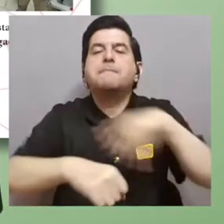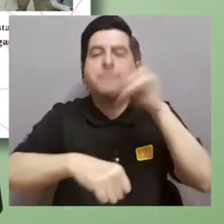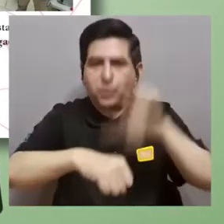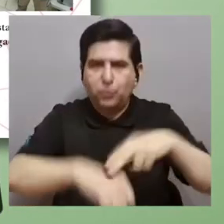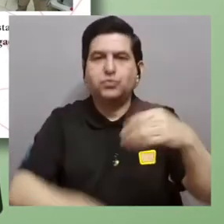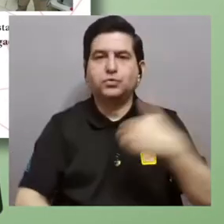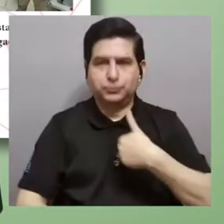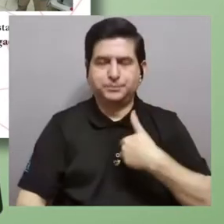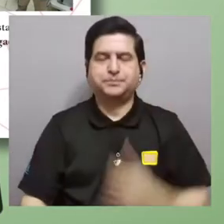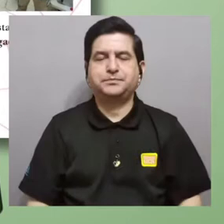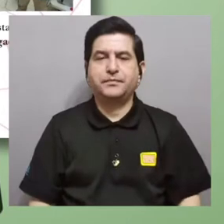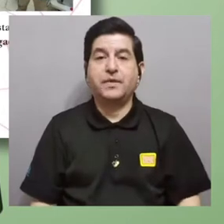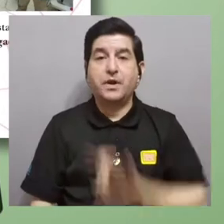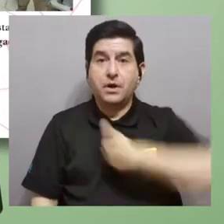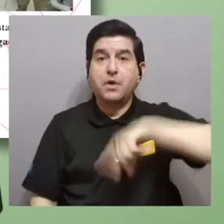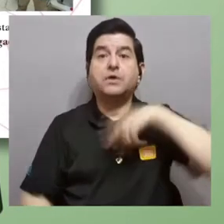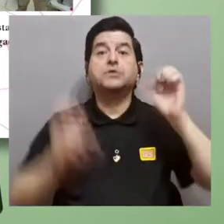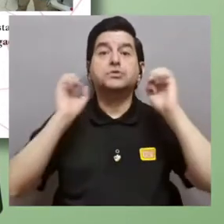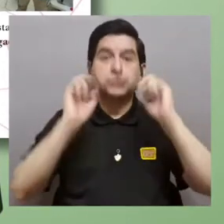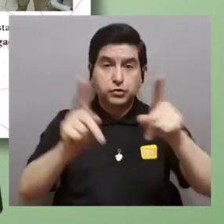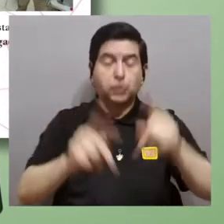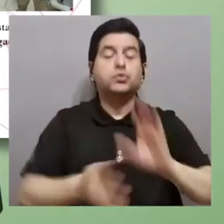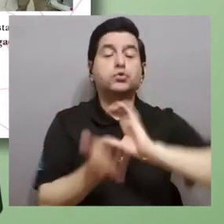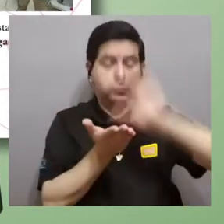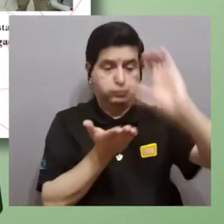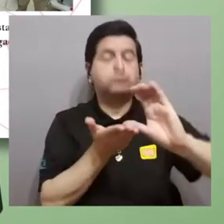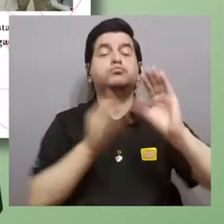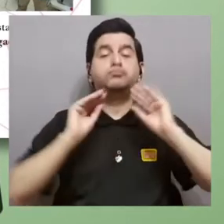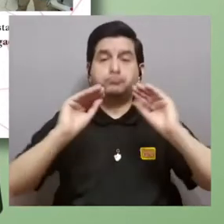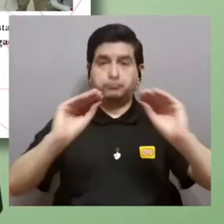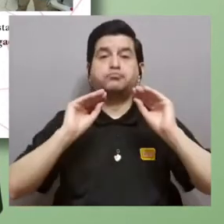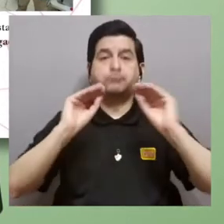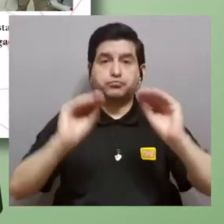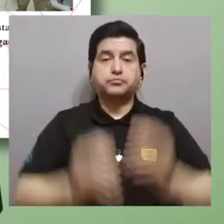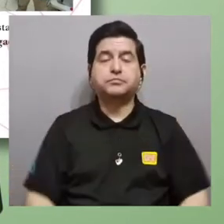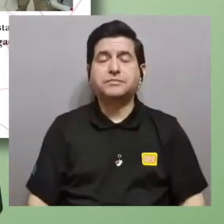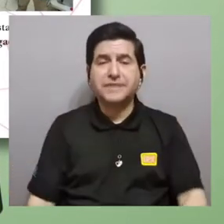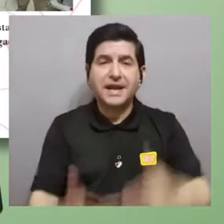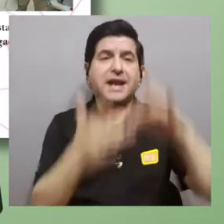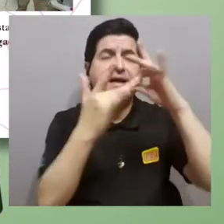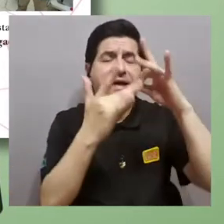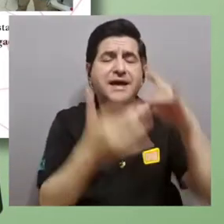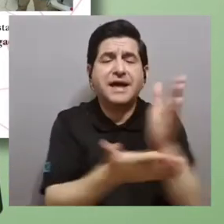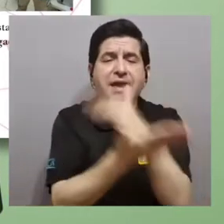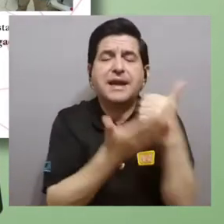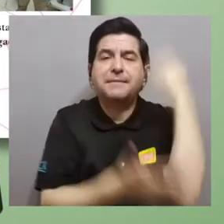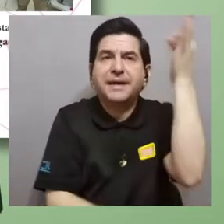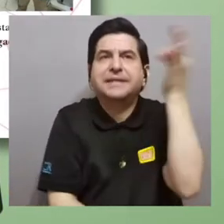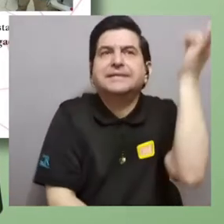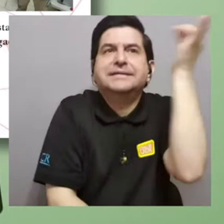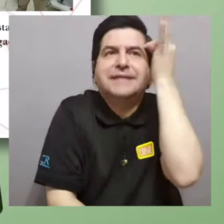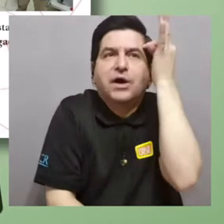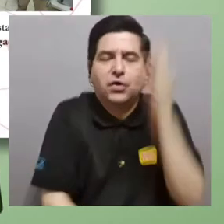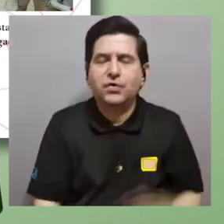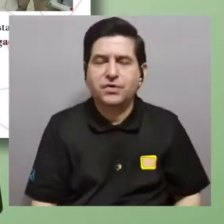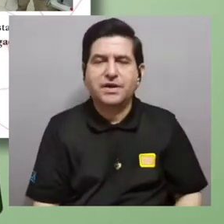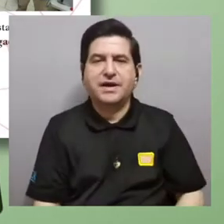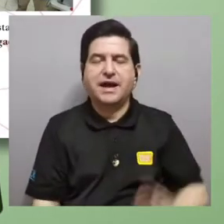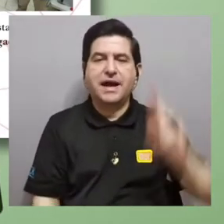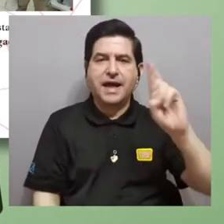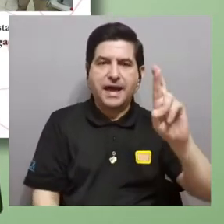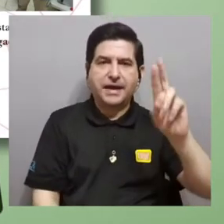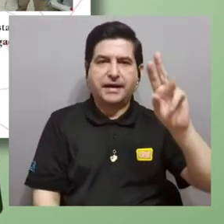Investigación en Productos Naturales, donde hemos tenido la oportunidad de dar cursos de especialización en la parte teórica